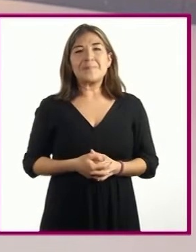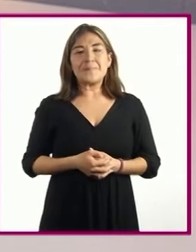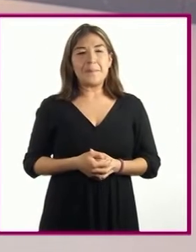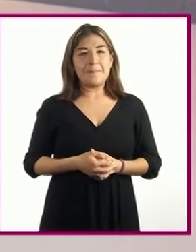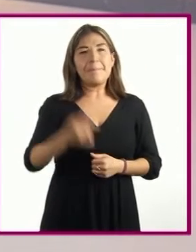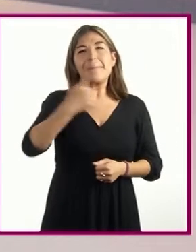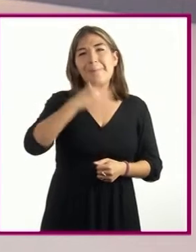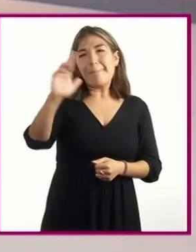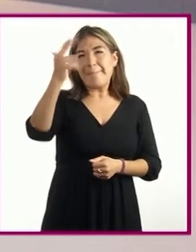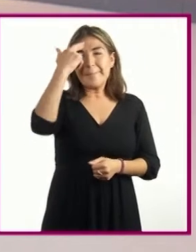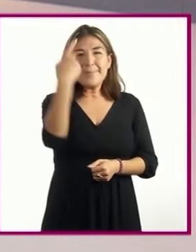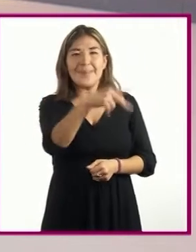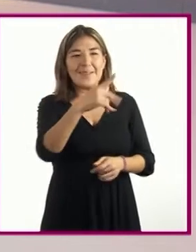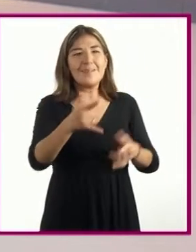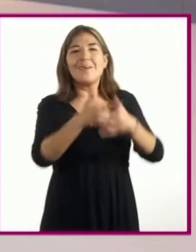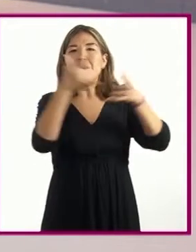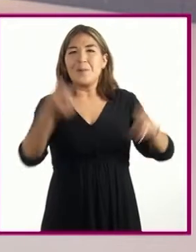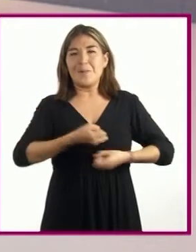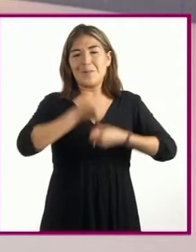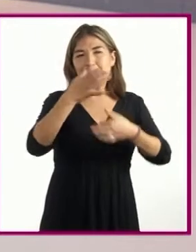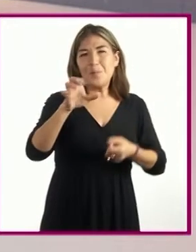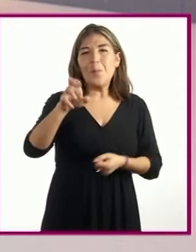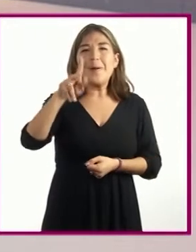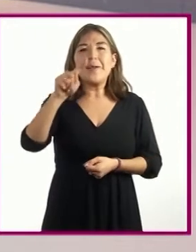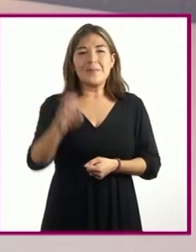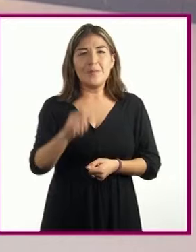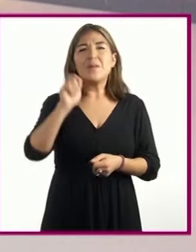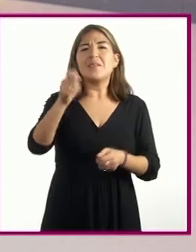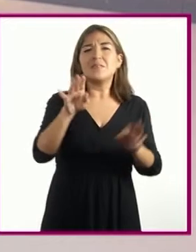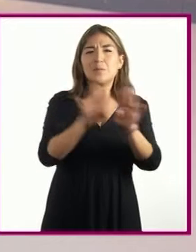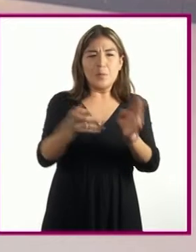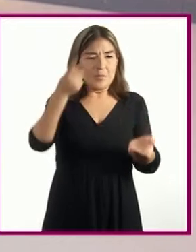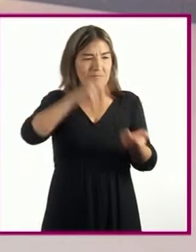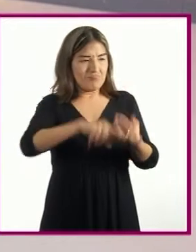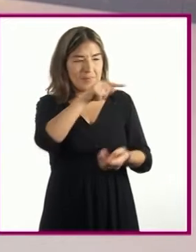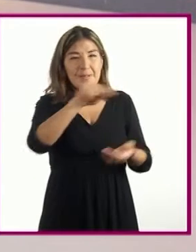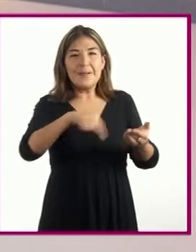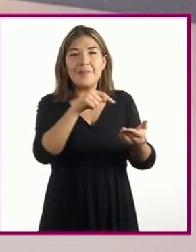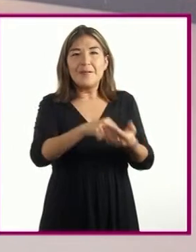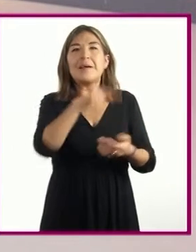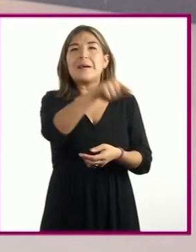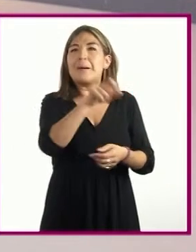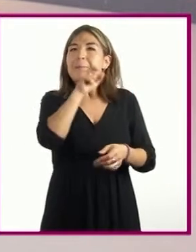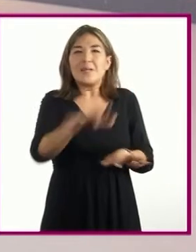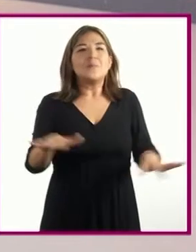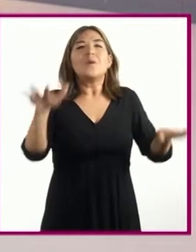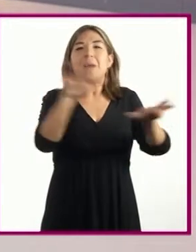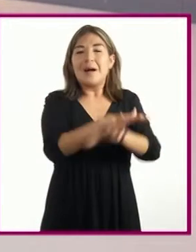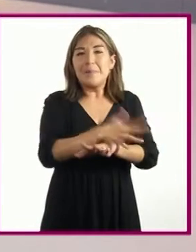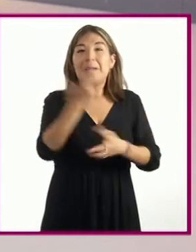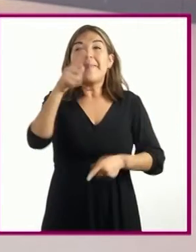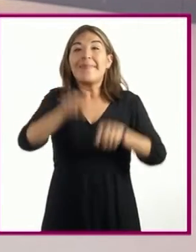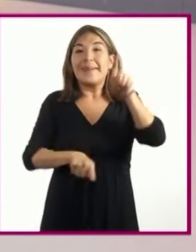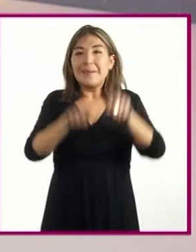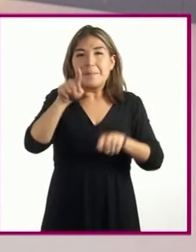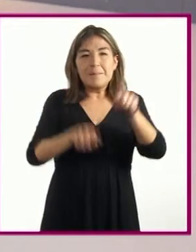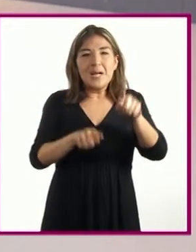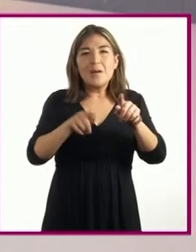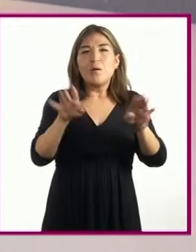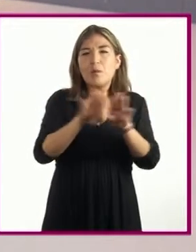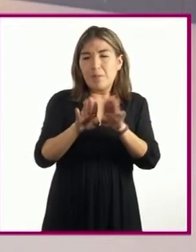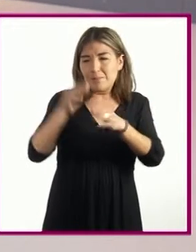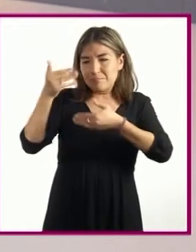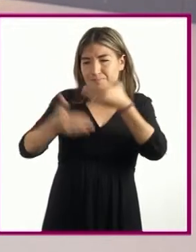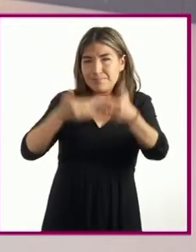algunos cuentos que me contaron y el espacio cambia dentro de la misma historia según ésta va